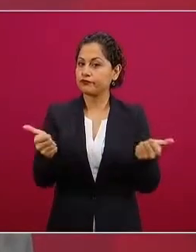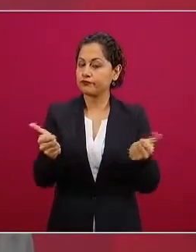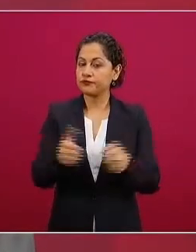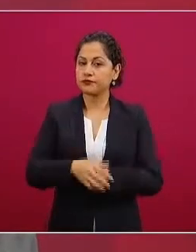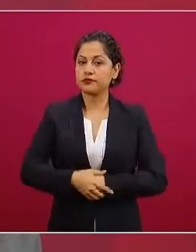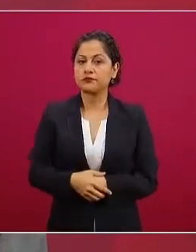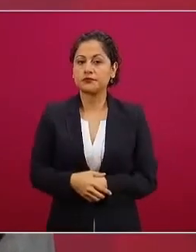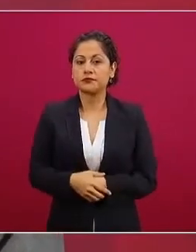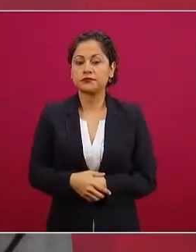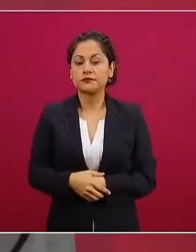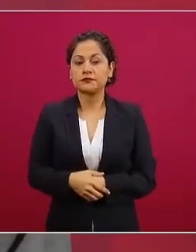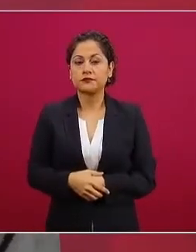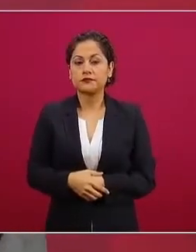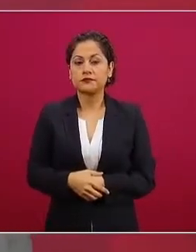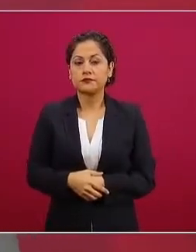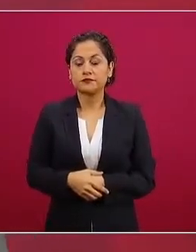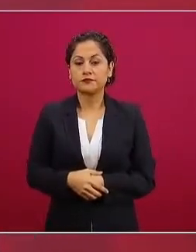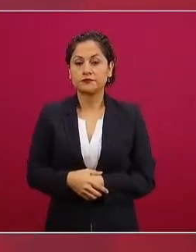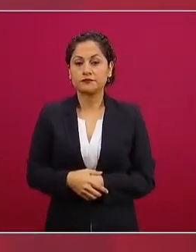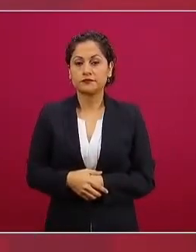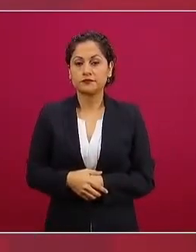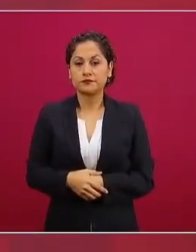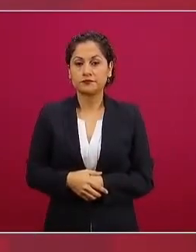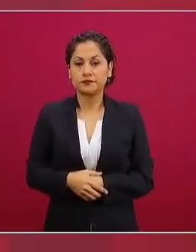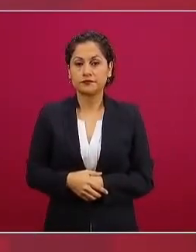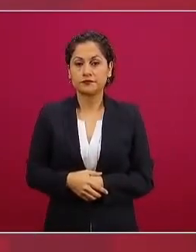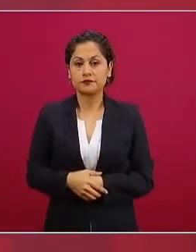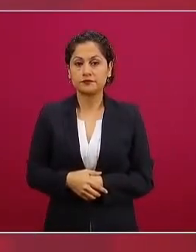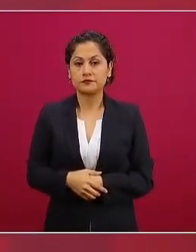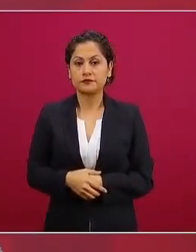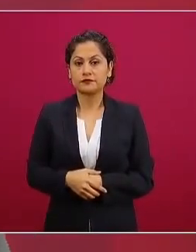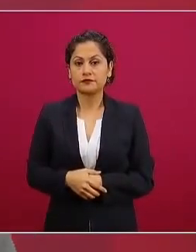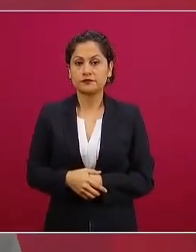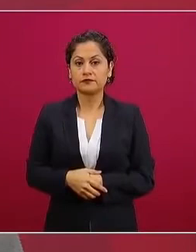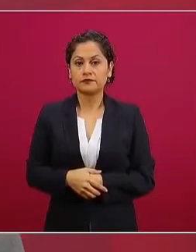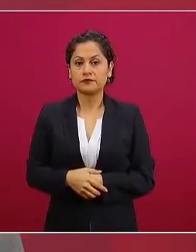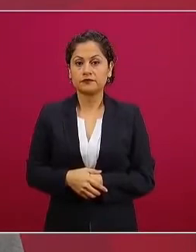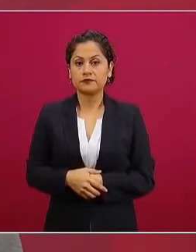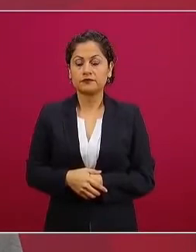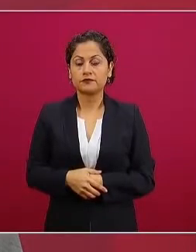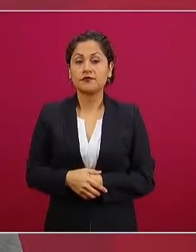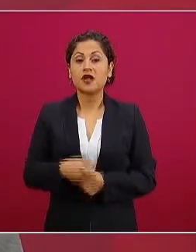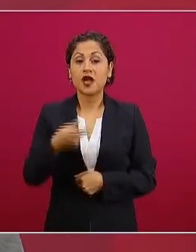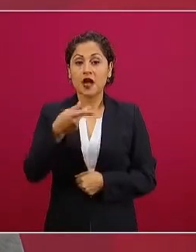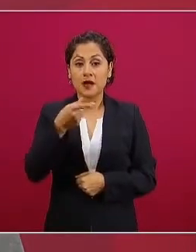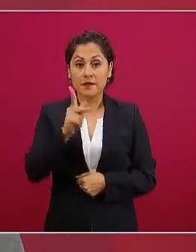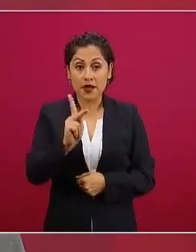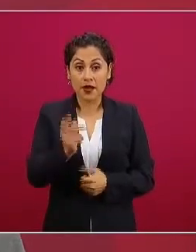pero no habrá incremento de personal.